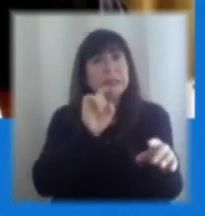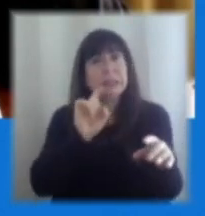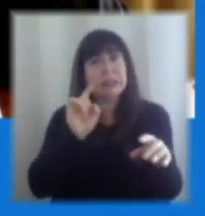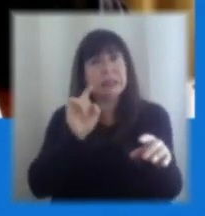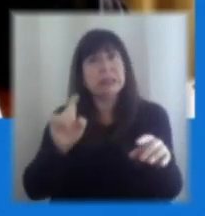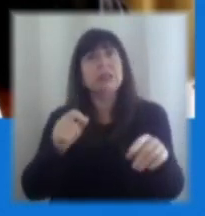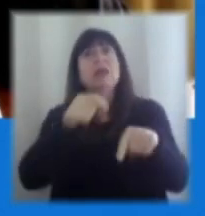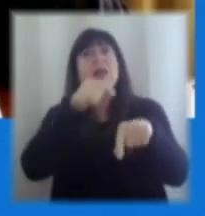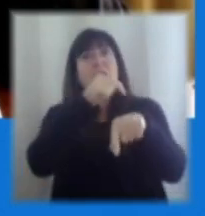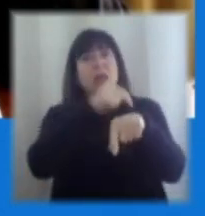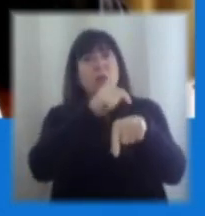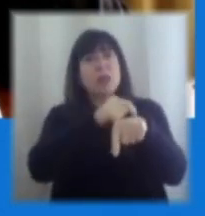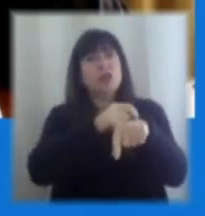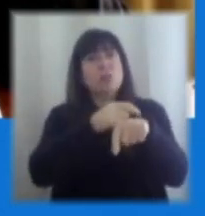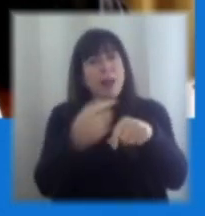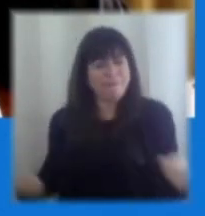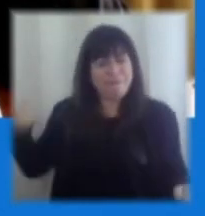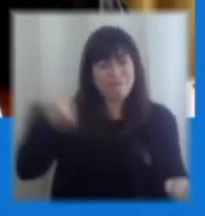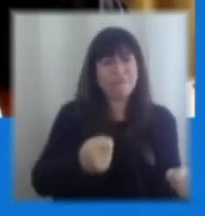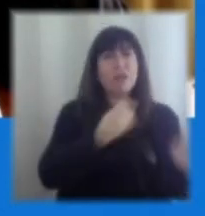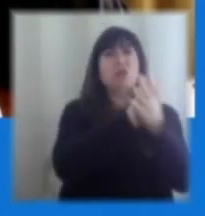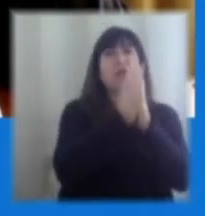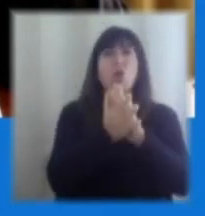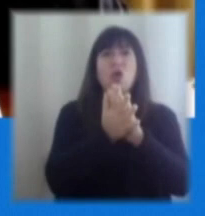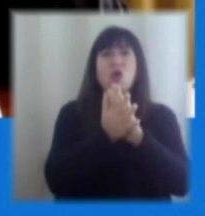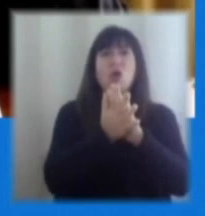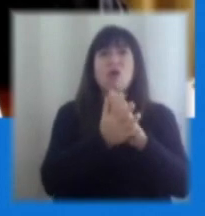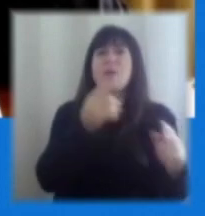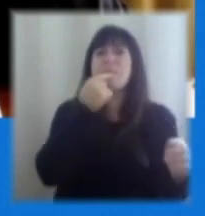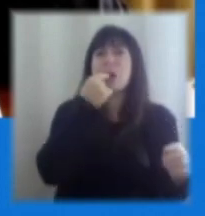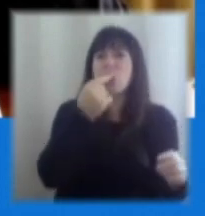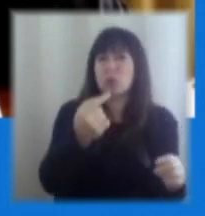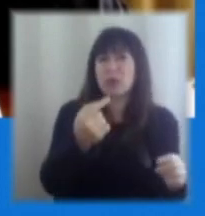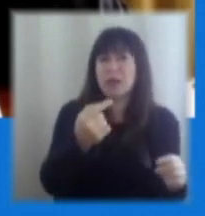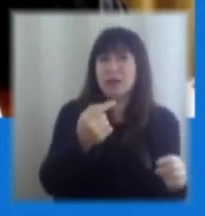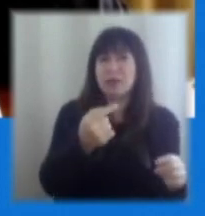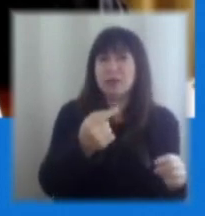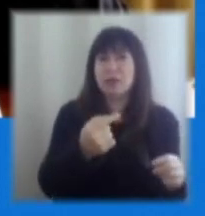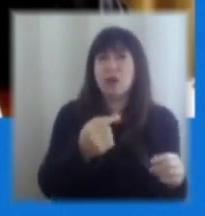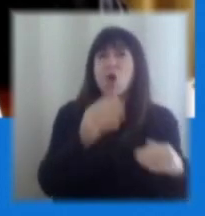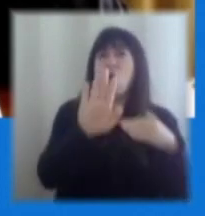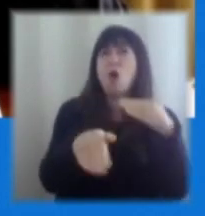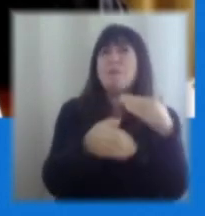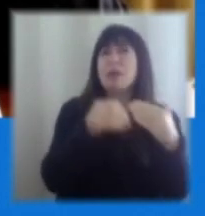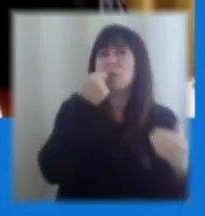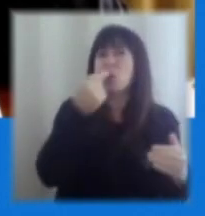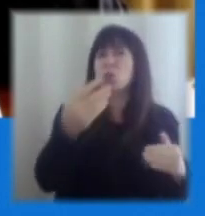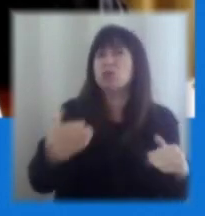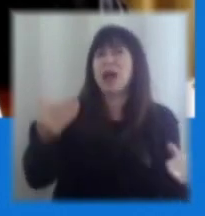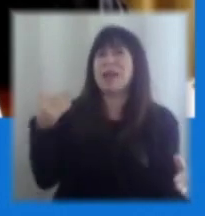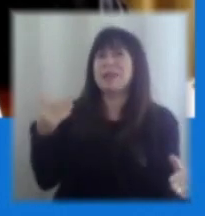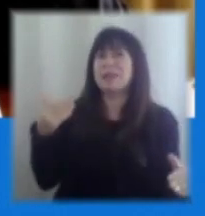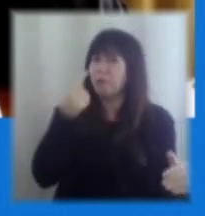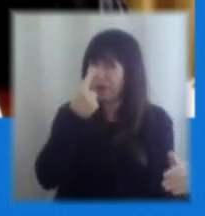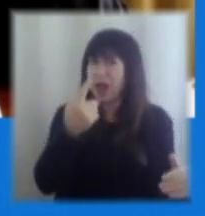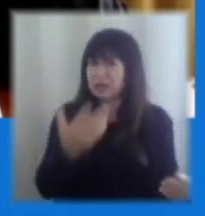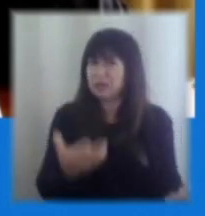tirar toda la carne a la parrilla. Y quería preguntarle, en complemento con la pregunta anterior, si usted lo ve así,